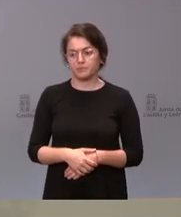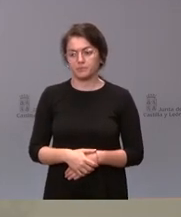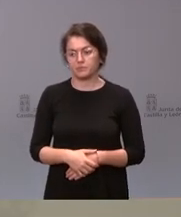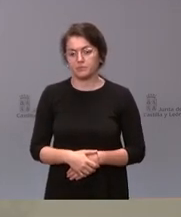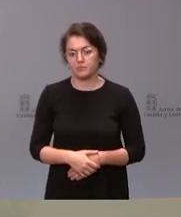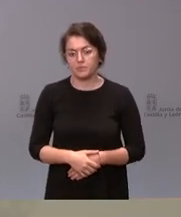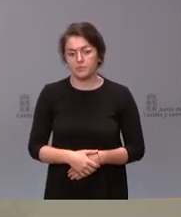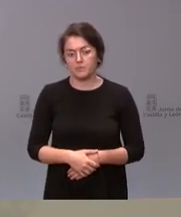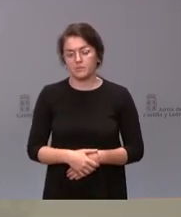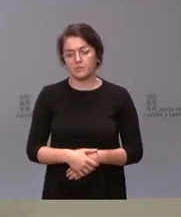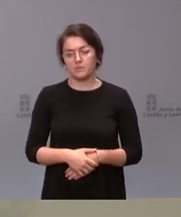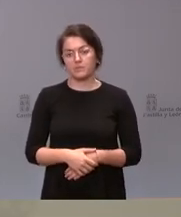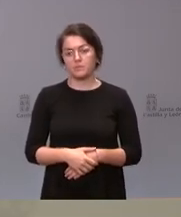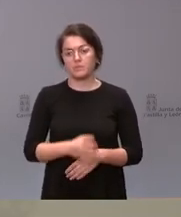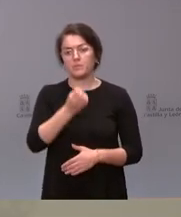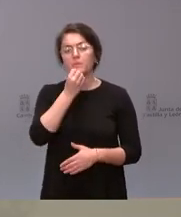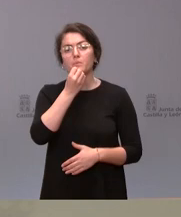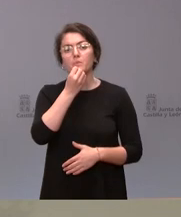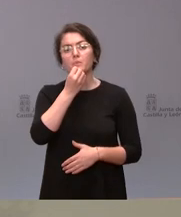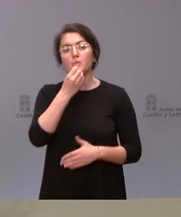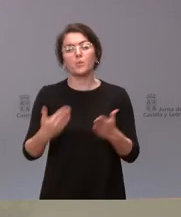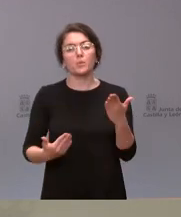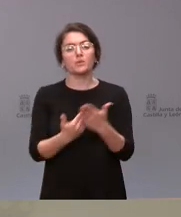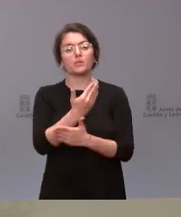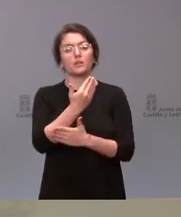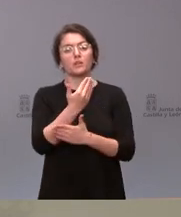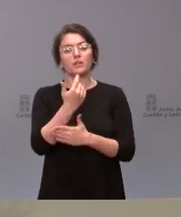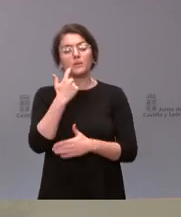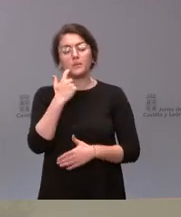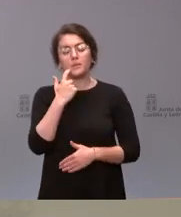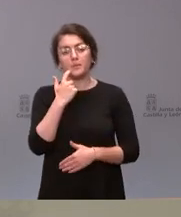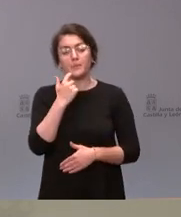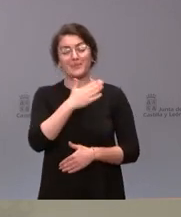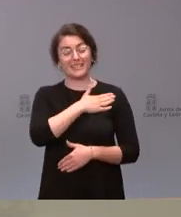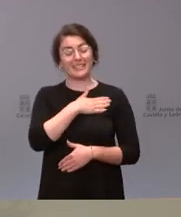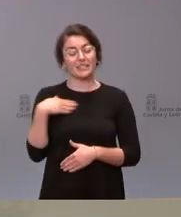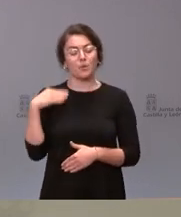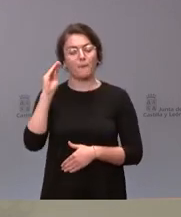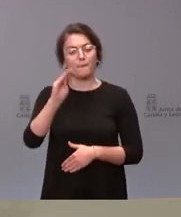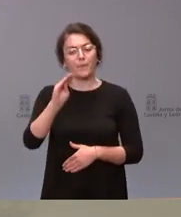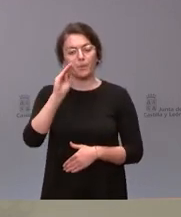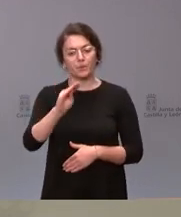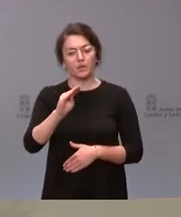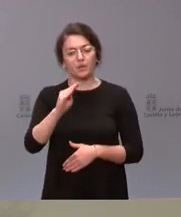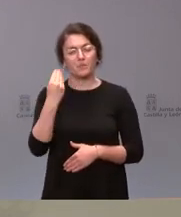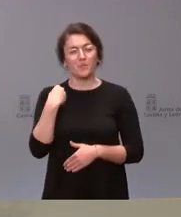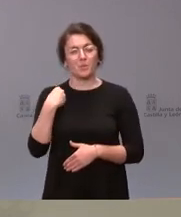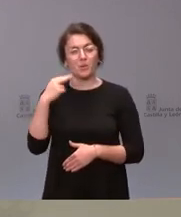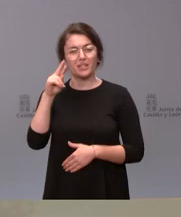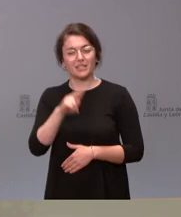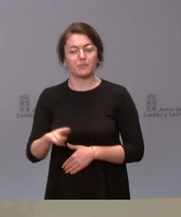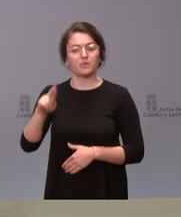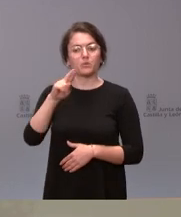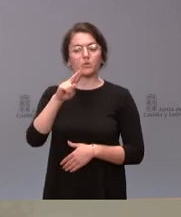Sí, buenos días. Sí, buenos días. Quería preguntarle, incidir un poco en lo que decía